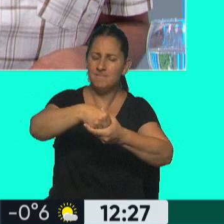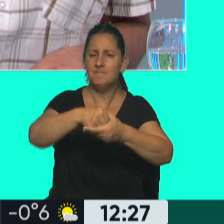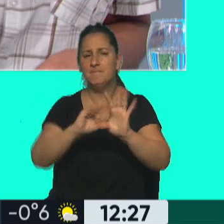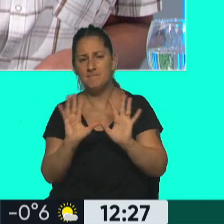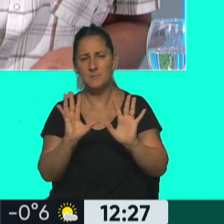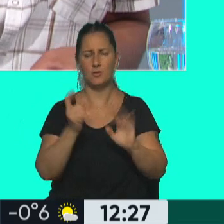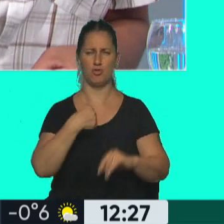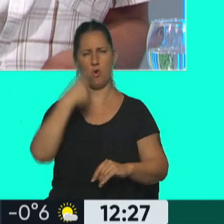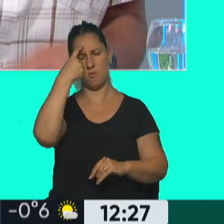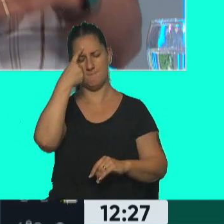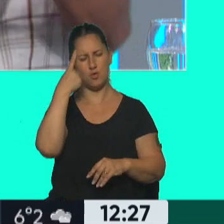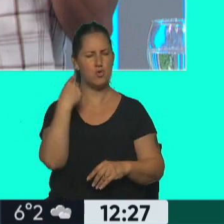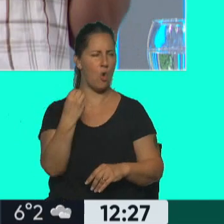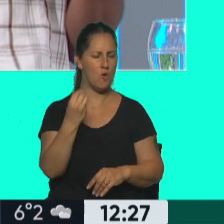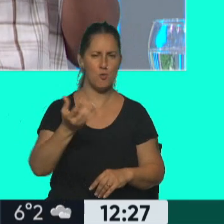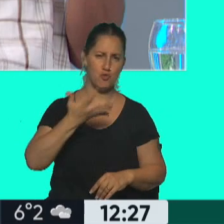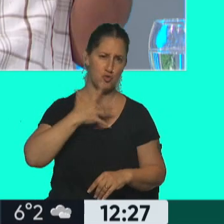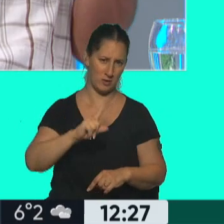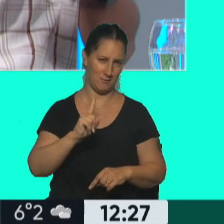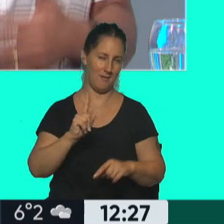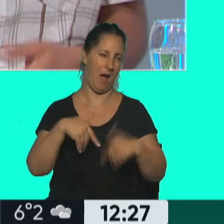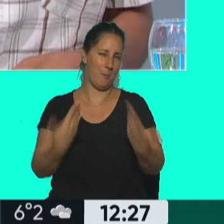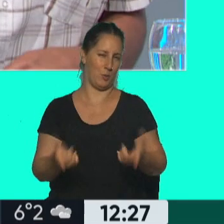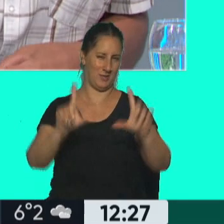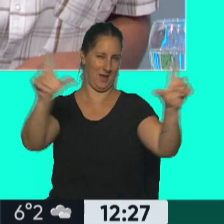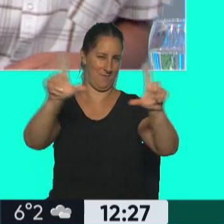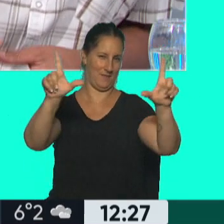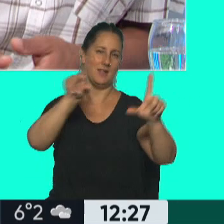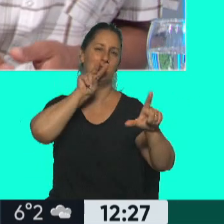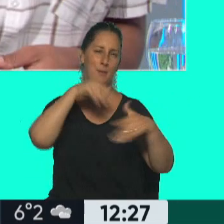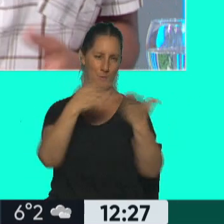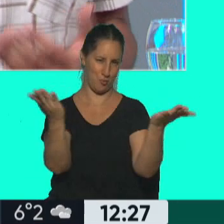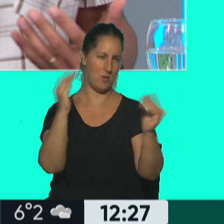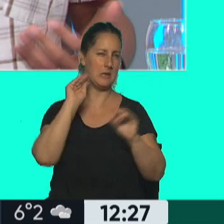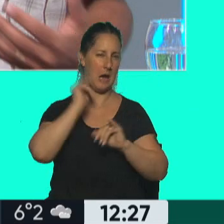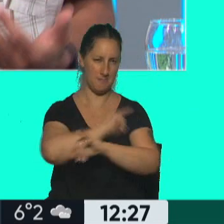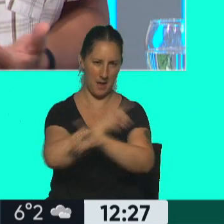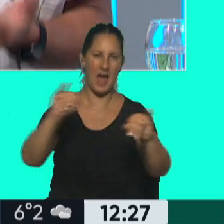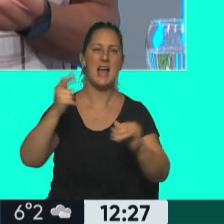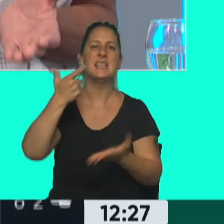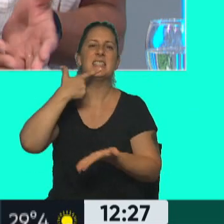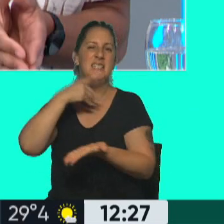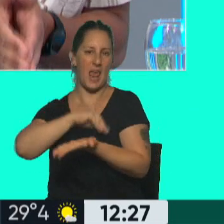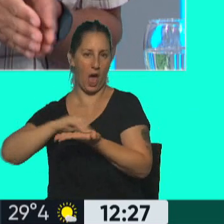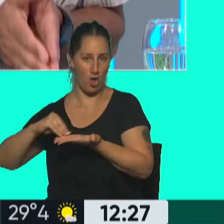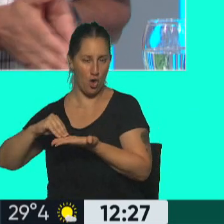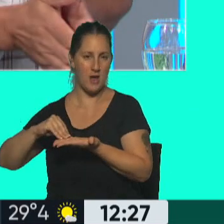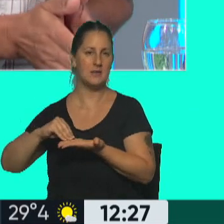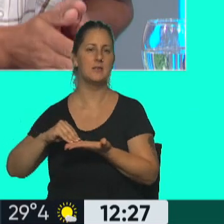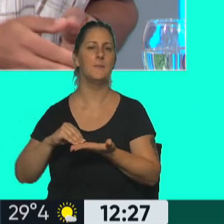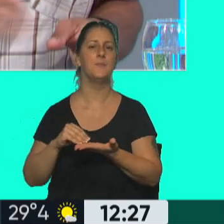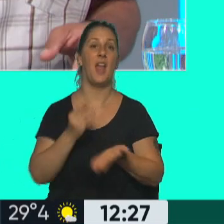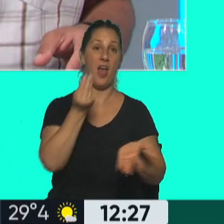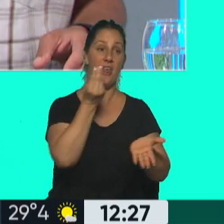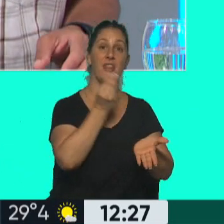a mí lo que me hace ruido, y acá ya que estamos en la televisión pública, aprovechamos para hacer un llamamiento a todos los senadores, digo, está buenísimo, en